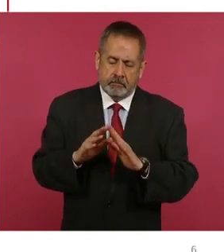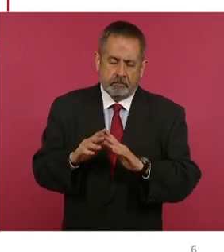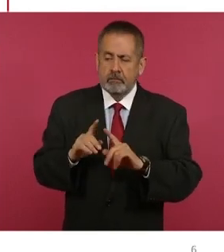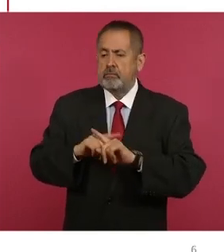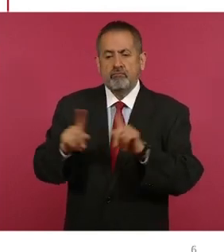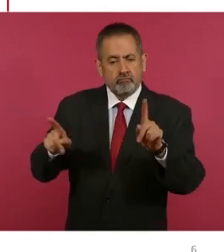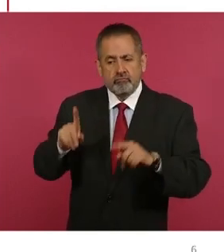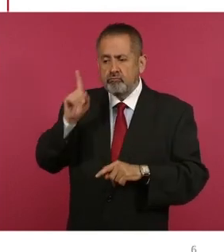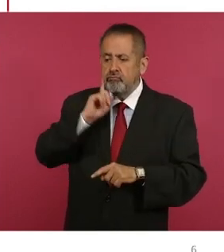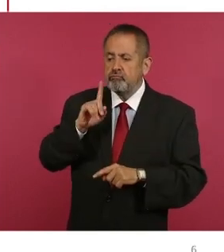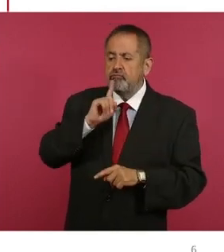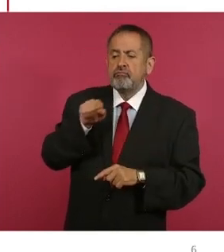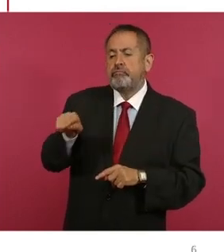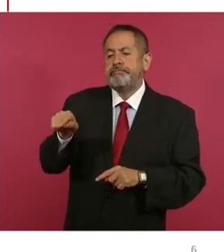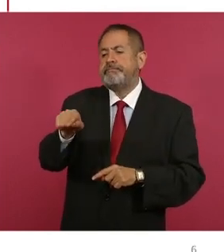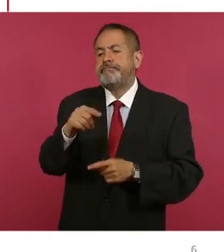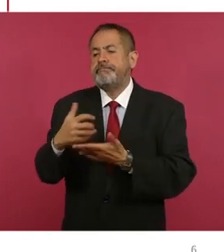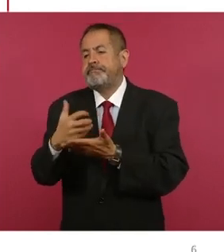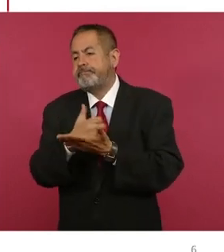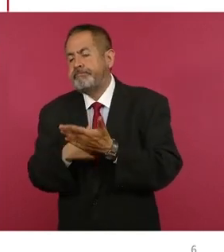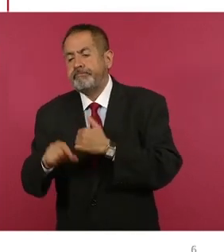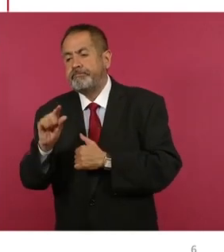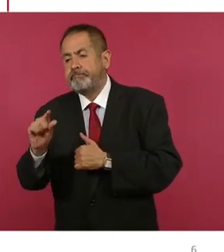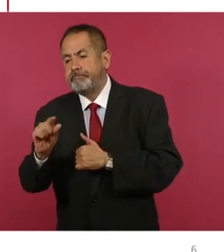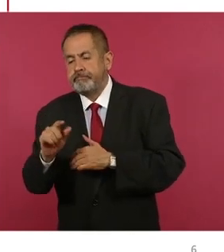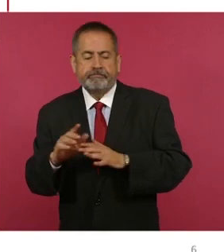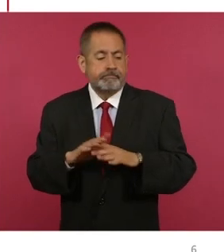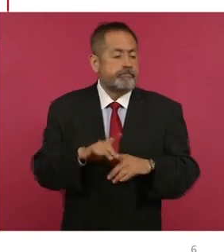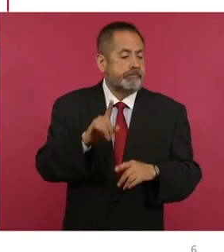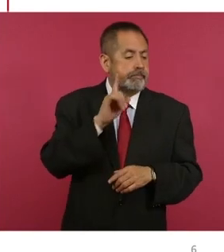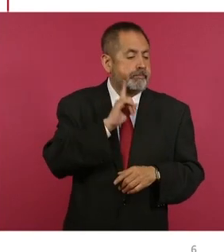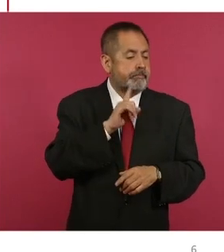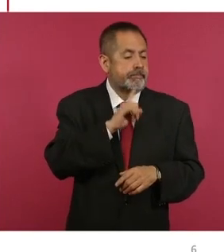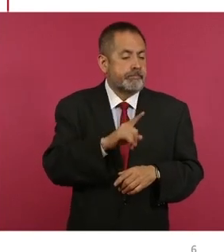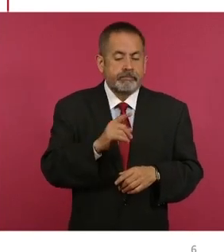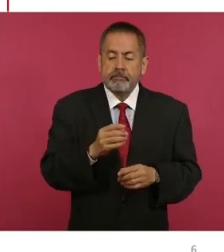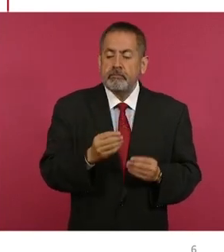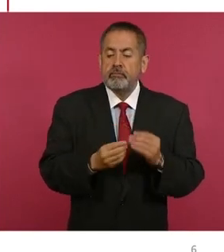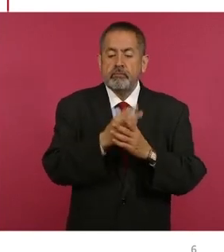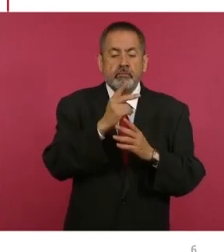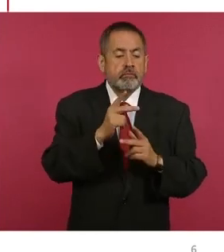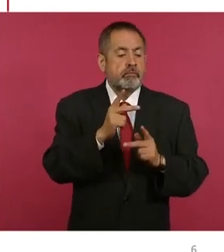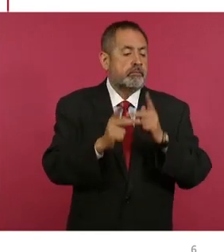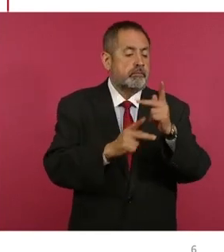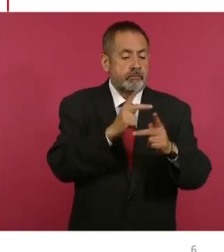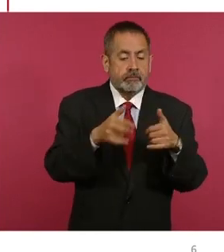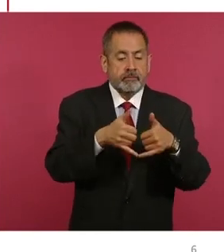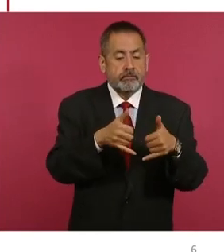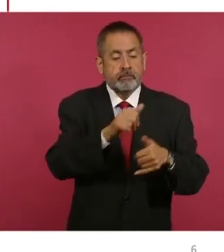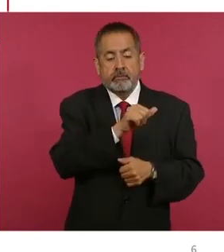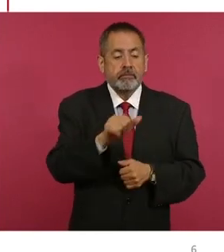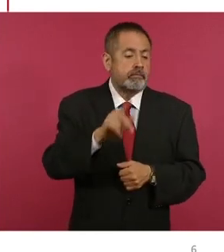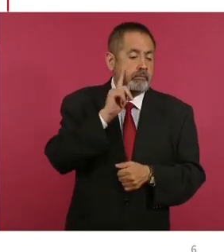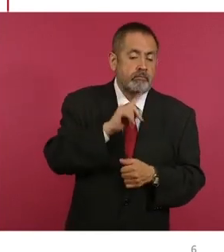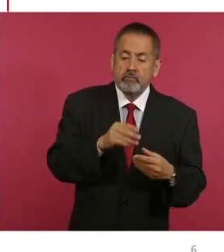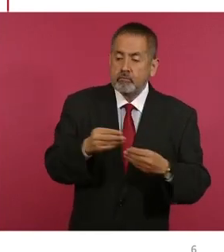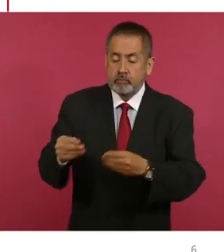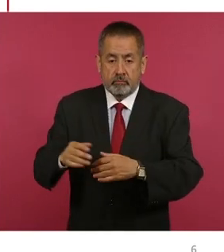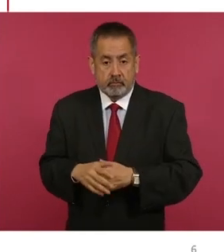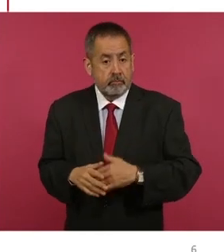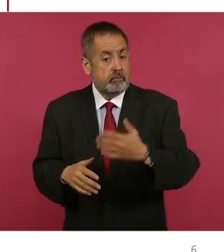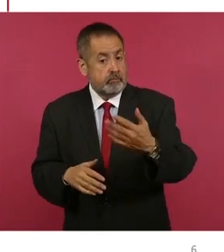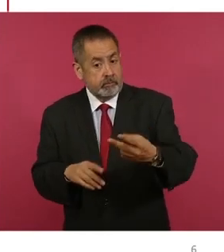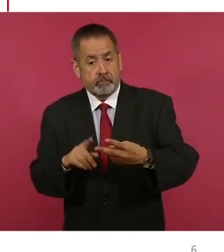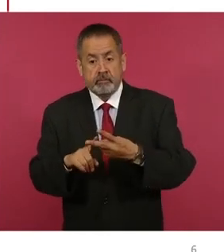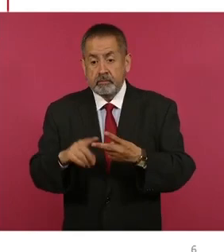atractivo a sus necesidades. Y por eso se hizo el crédito de Mujer Infonavit, se ampliaron los créditos familiares, ya no tienes que estar casado o